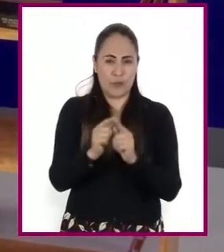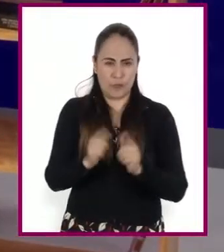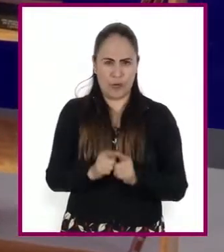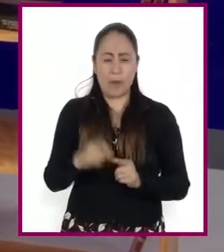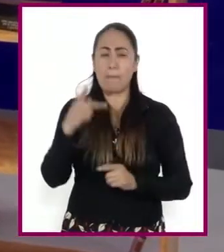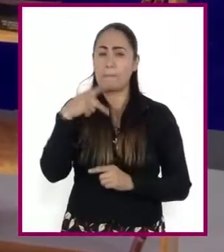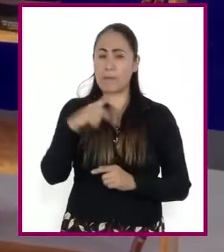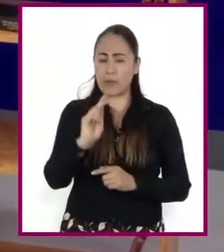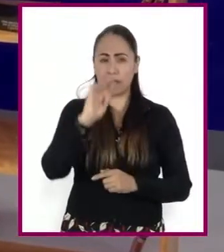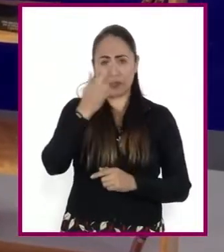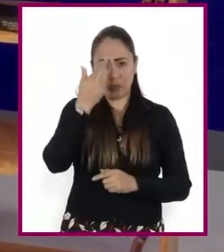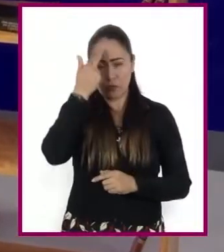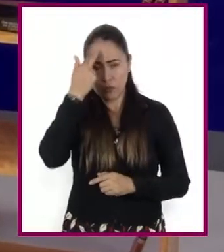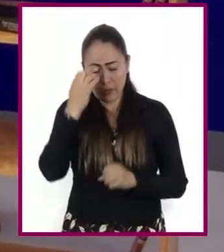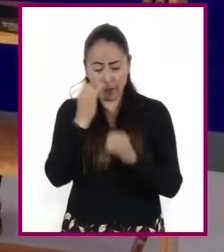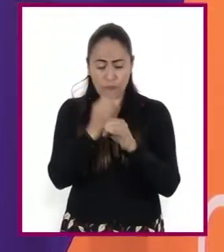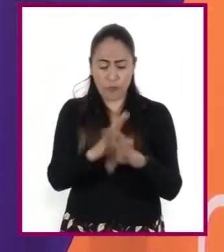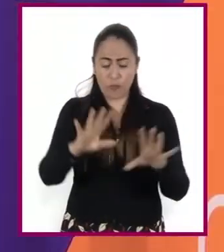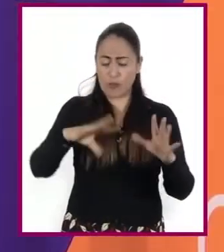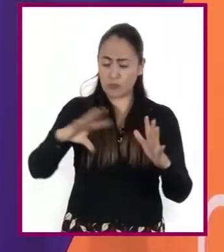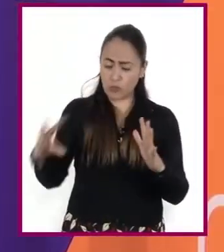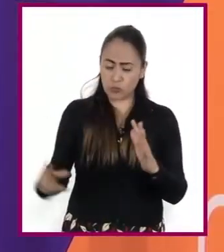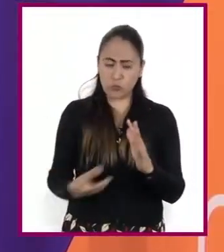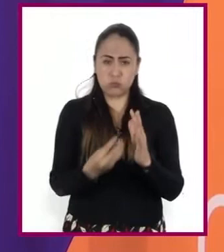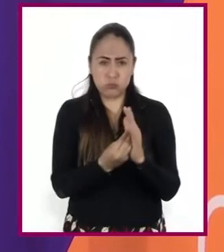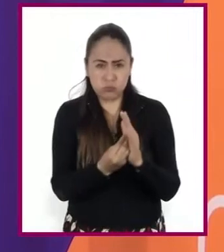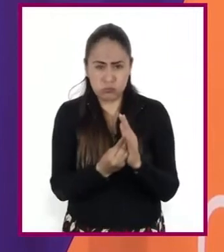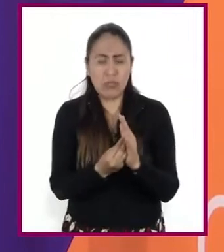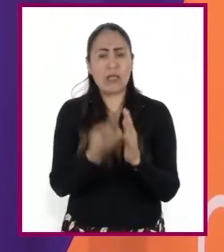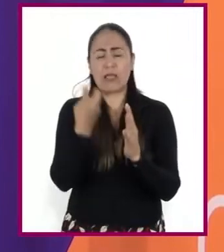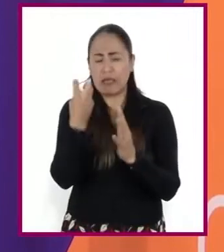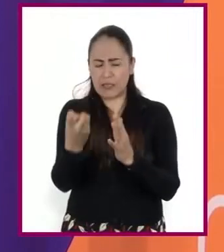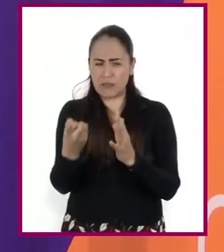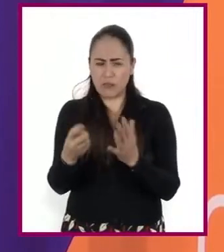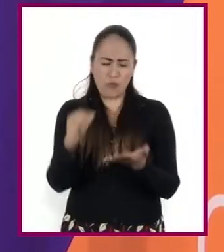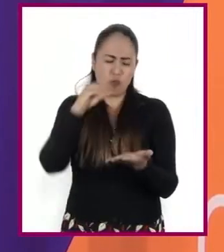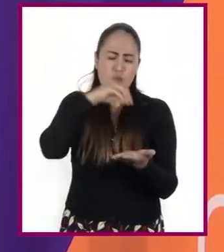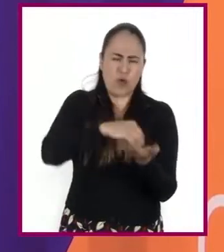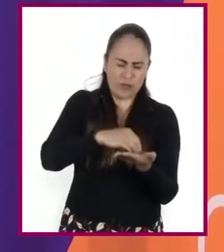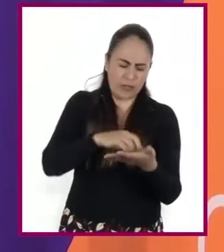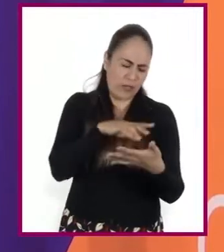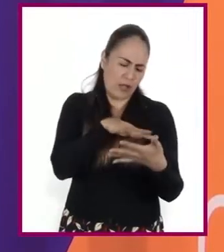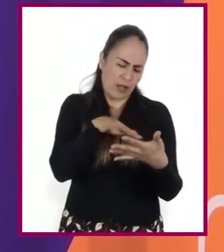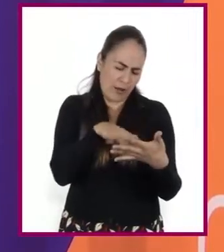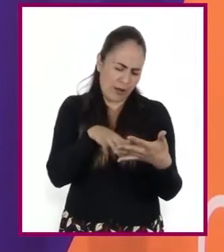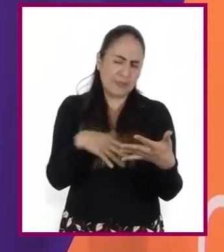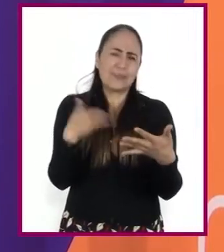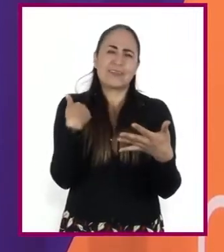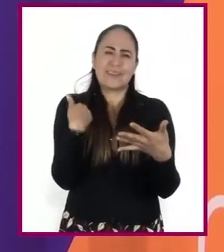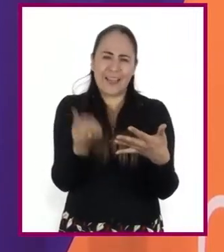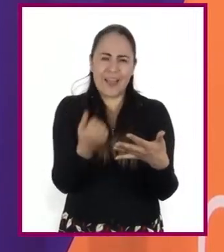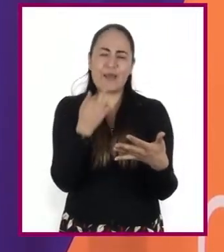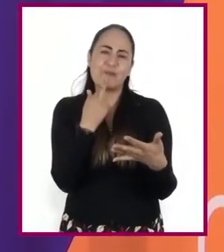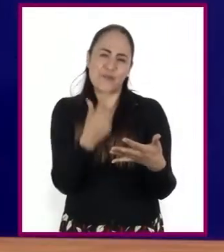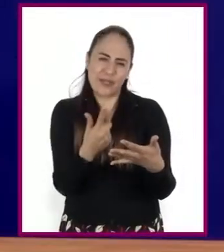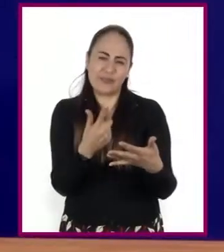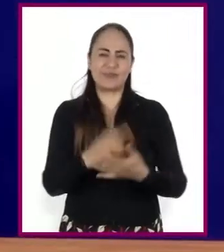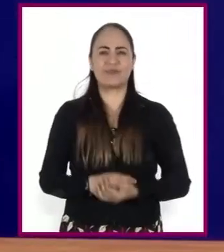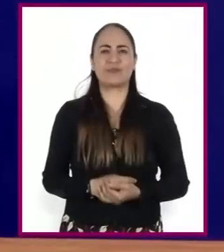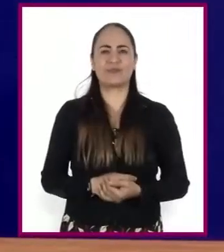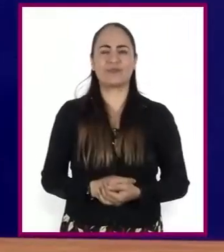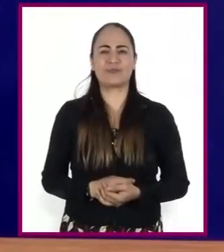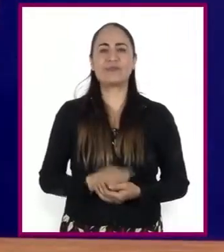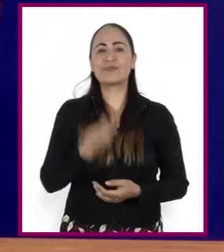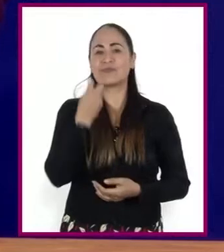debe olvidar que la información complementaria aporta más sentido al momento de realizar un resumen. Por ello, debemos